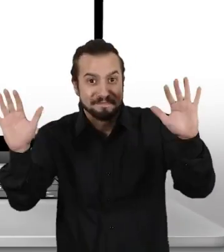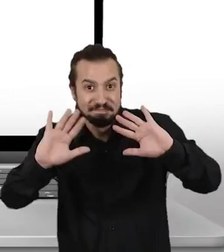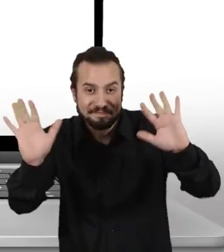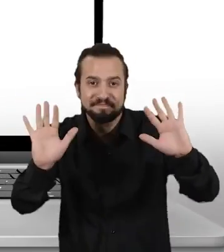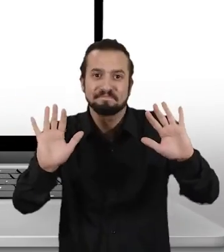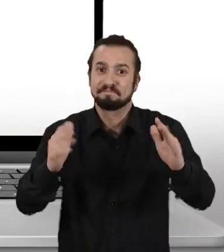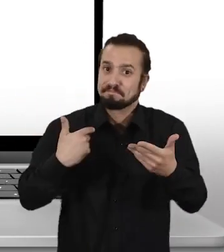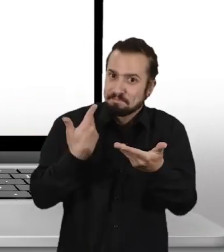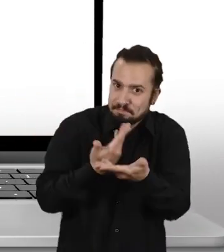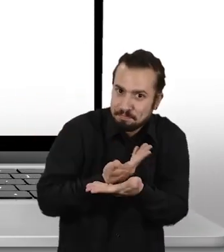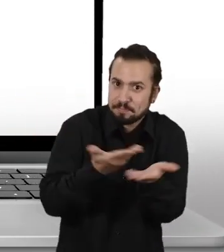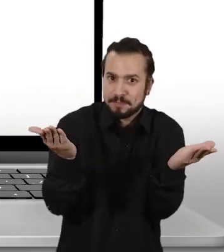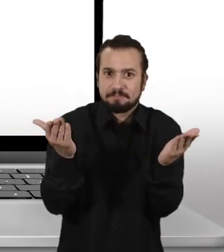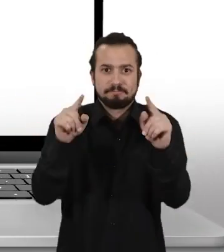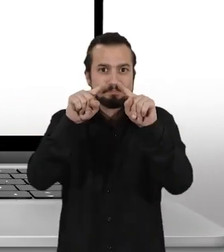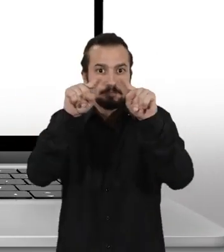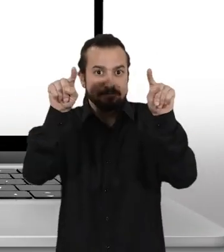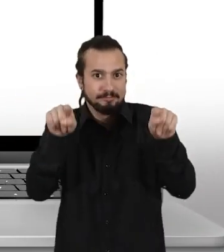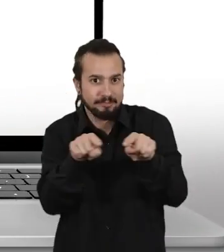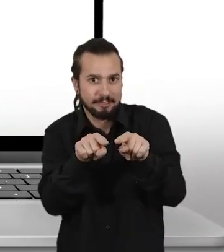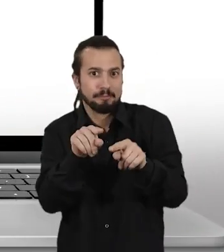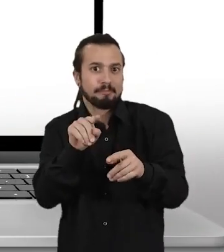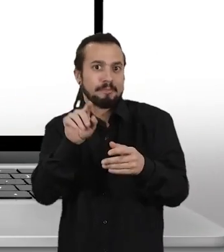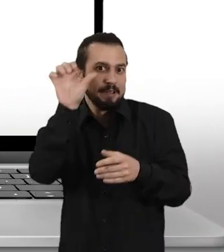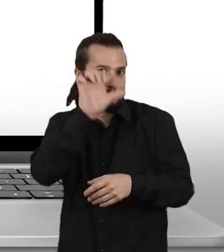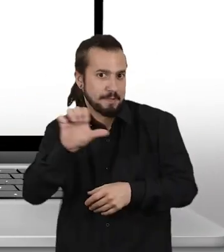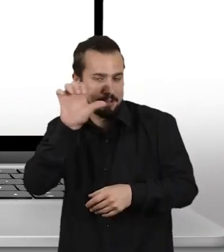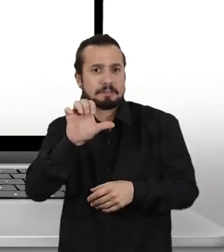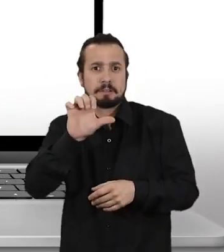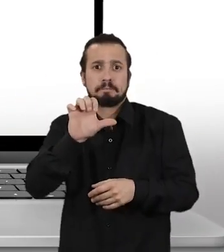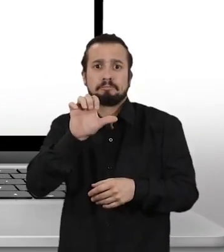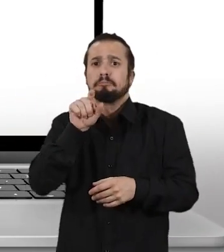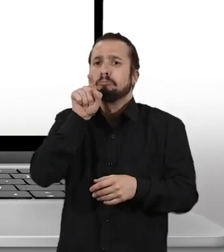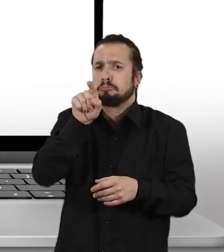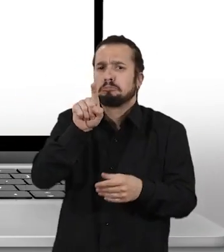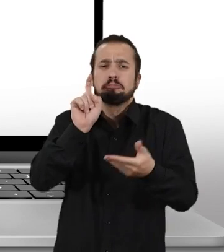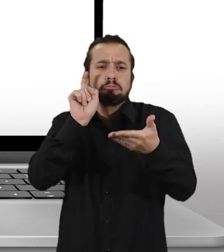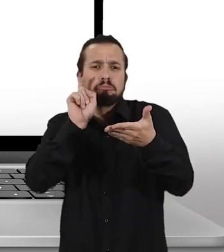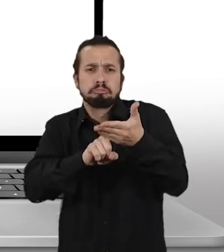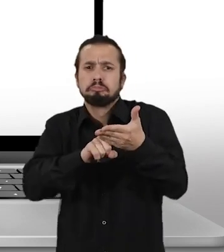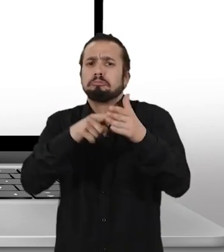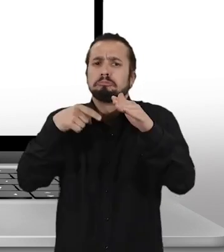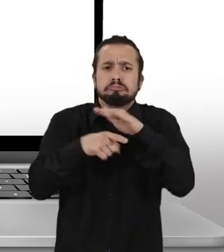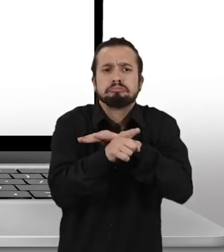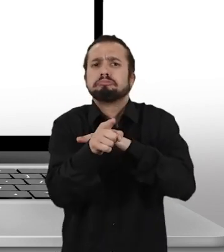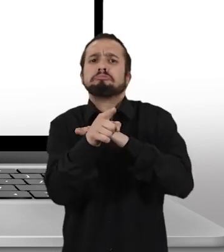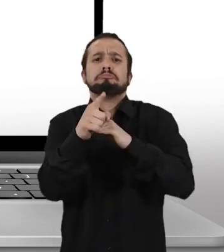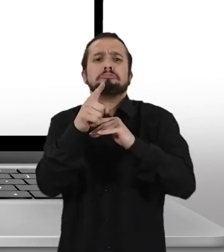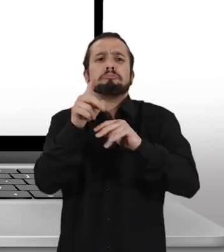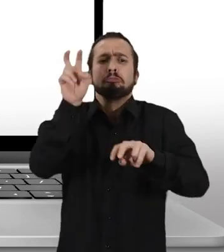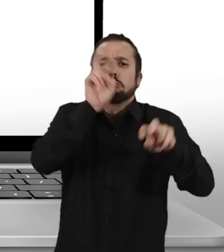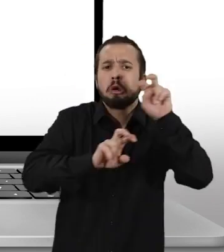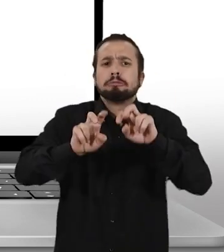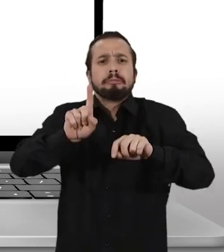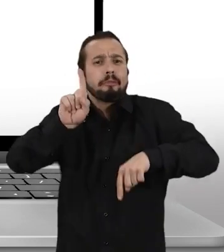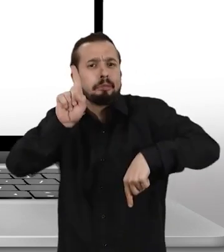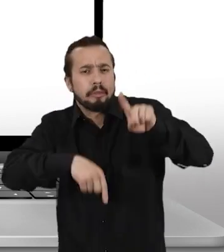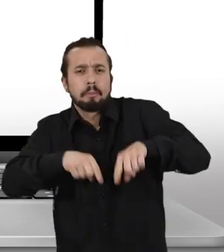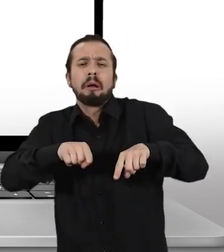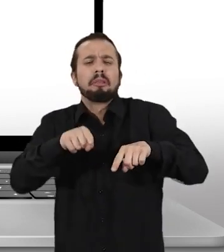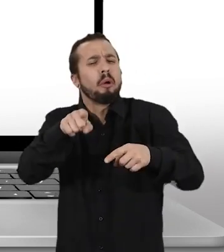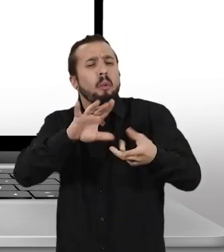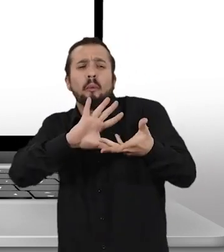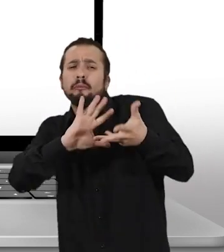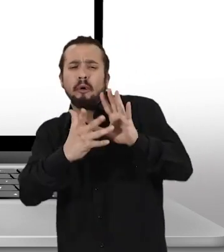¡Hola! Te presentamos el escritorio de empresas. Con él, podrás realizar